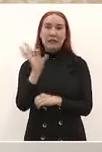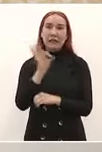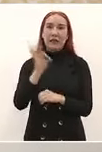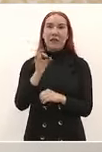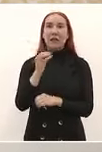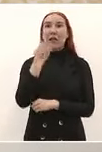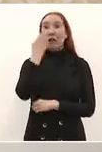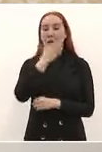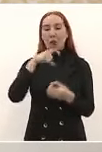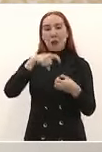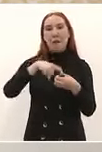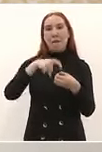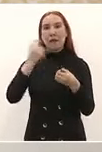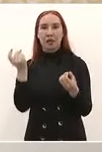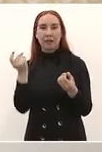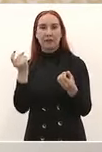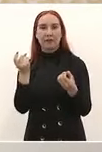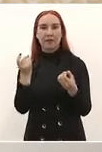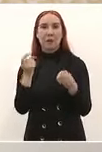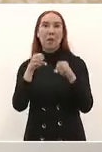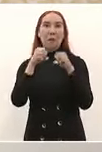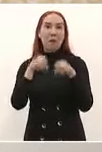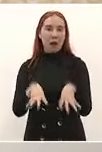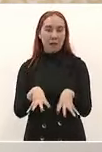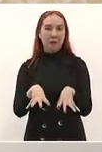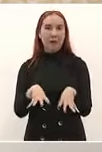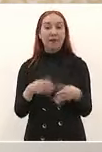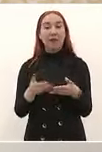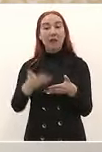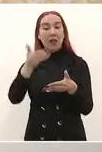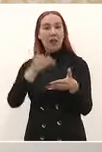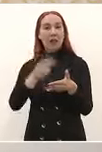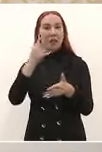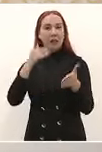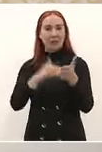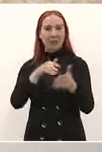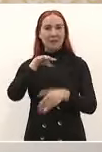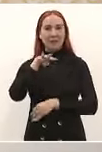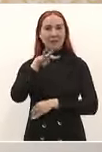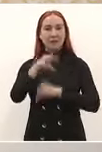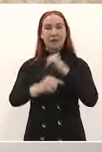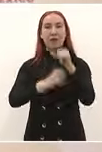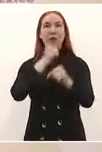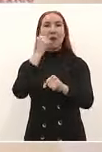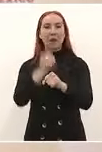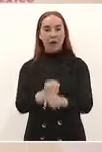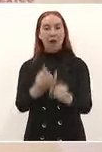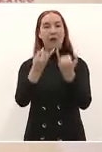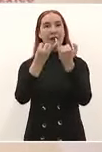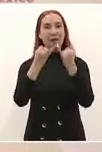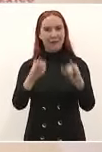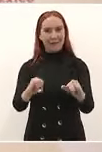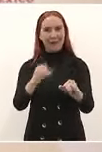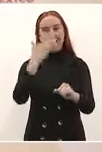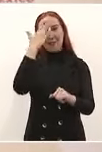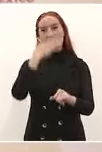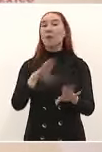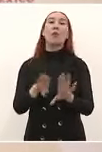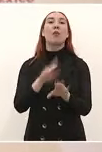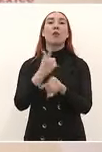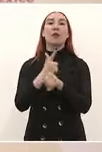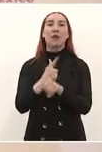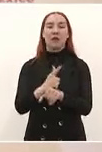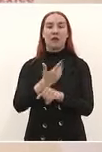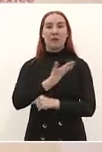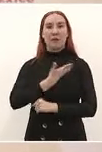estos programas nacen en el año 2019 con el triunfo del pueblo y con la llegada del licenciado